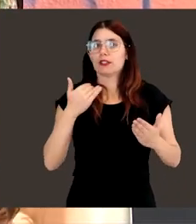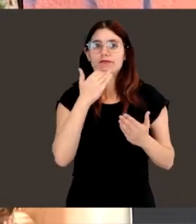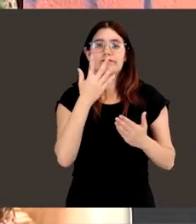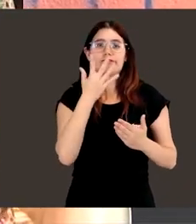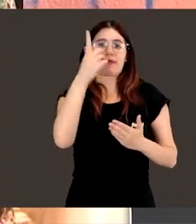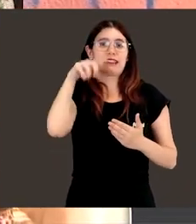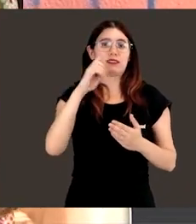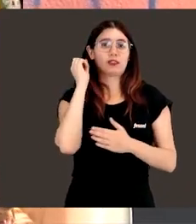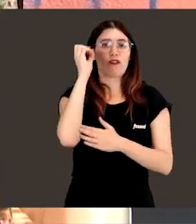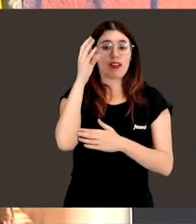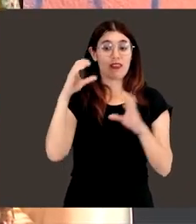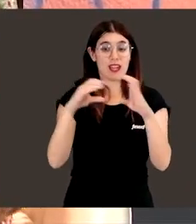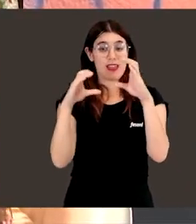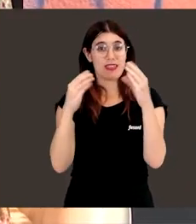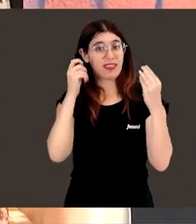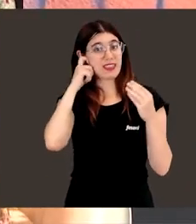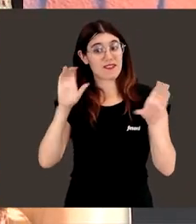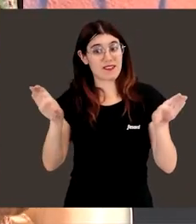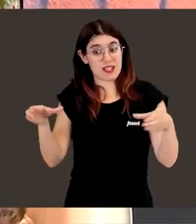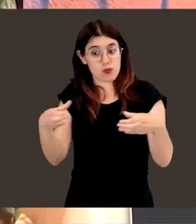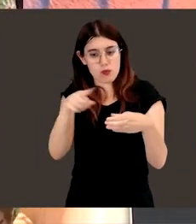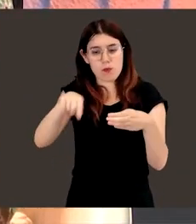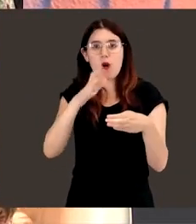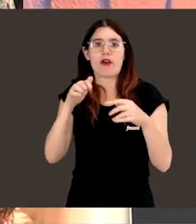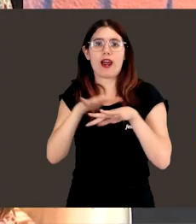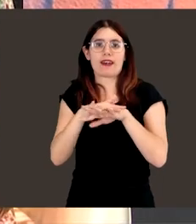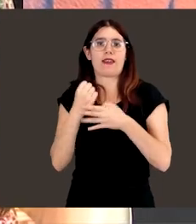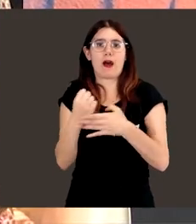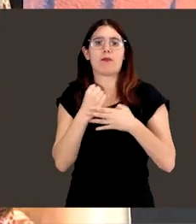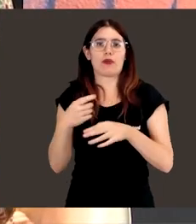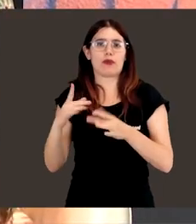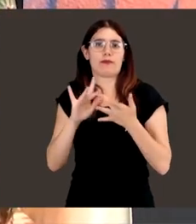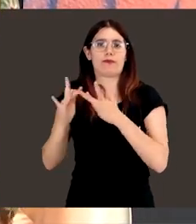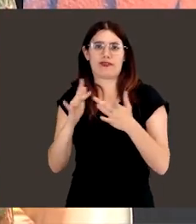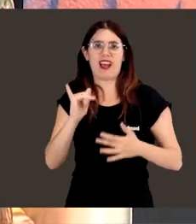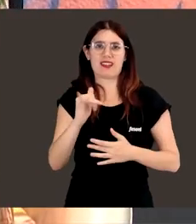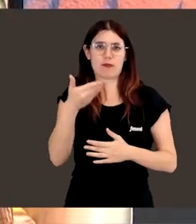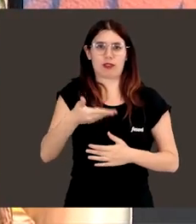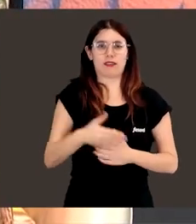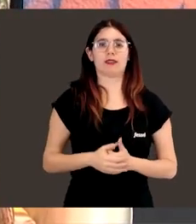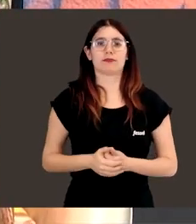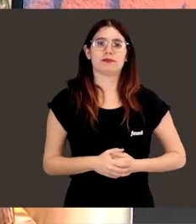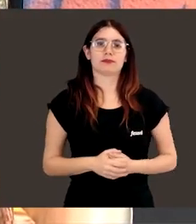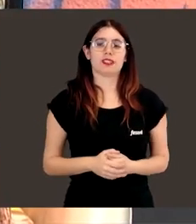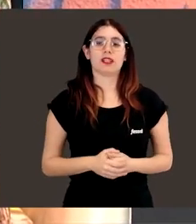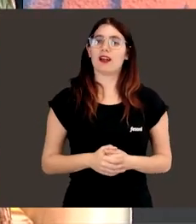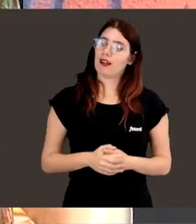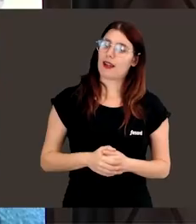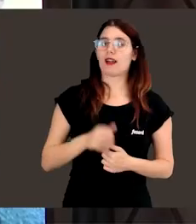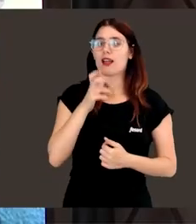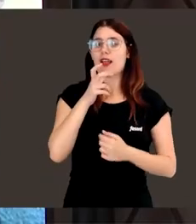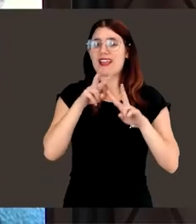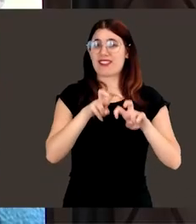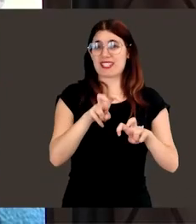demás mujeres científicas, que ahora mismo pues tenemos una red de apoyo bastante importante entre todas nosotras. ¿Investigar hoy en